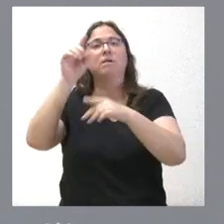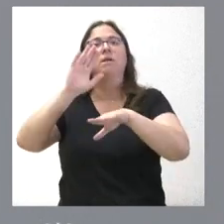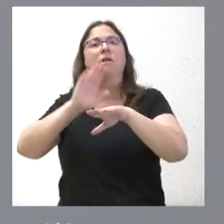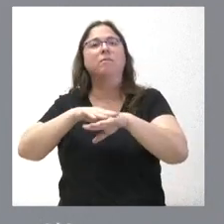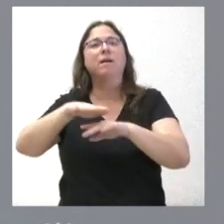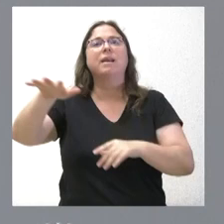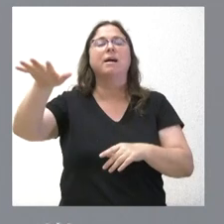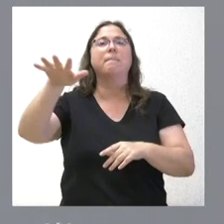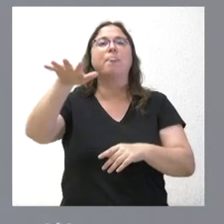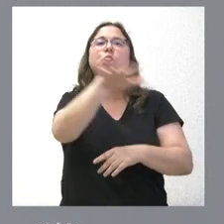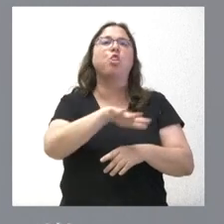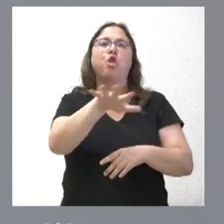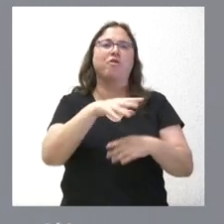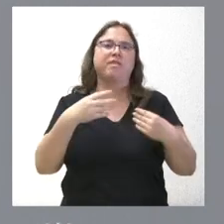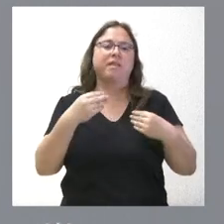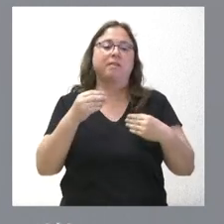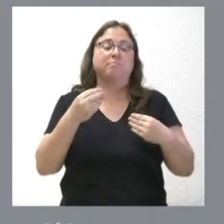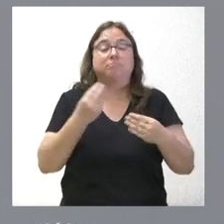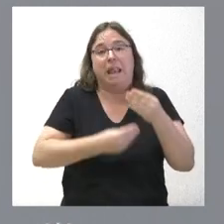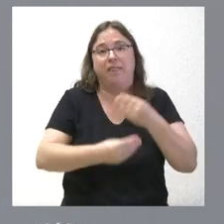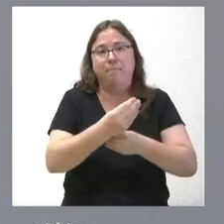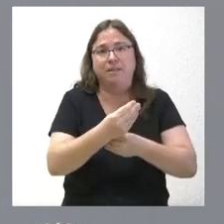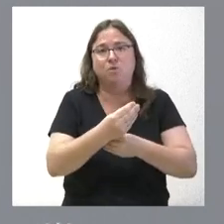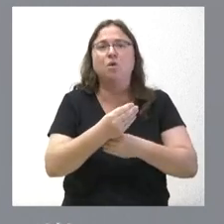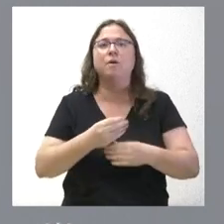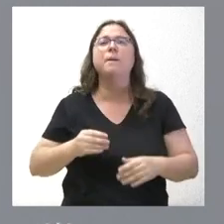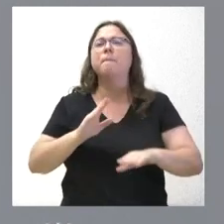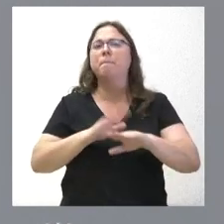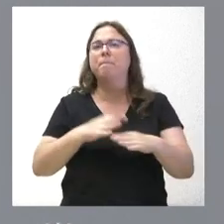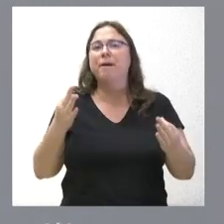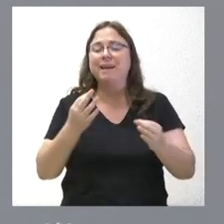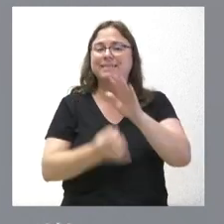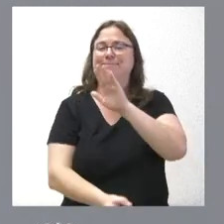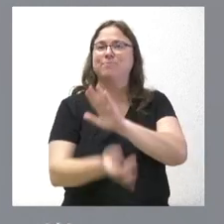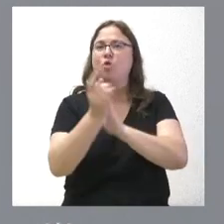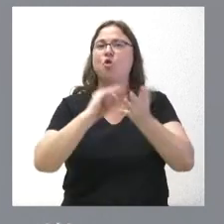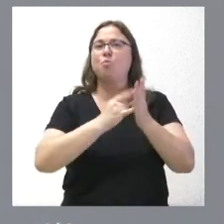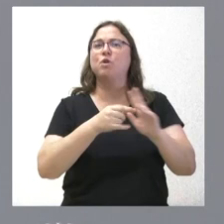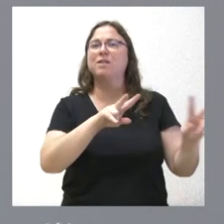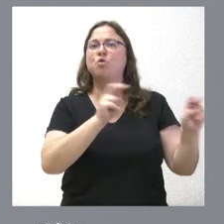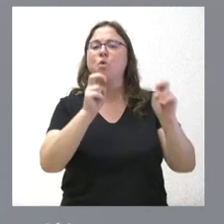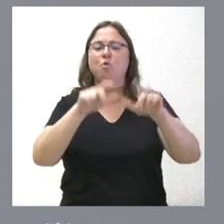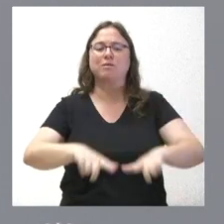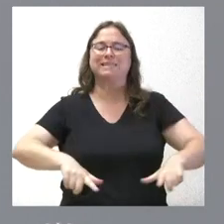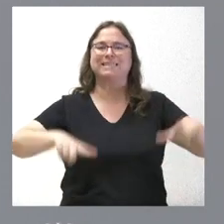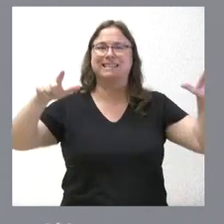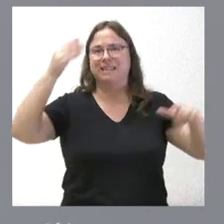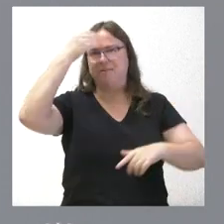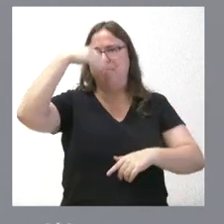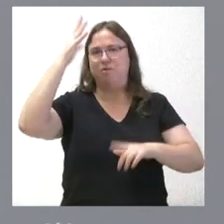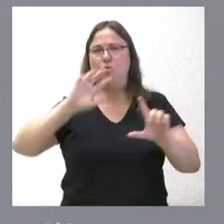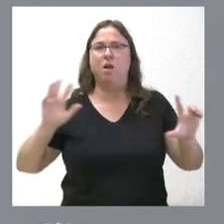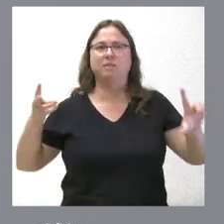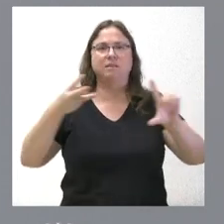lugares de origen. Uno de estos objetivos es la puesta en marcha de un novedoso proyecto de sede virtual de este Centro de Migraciones de